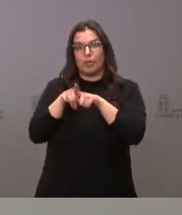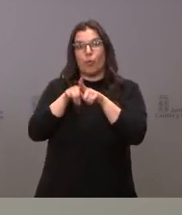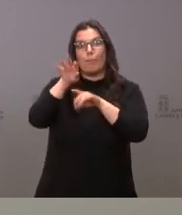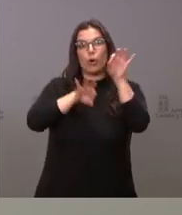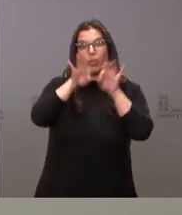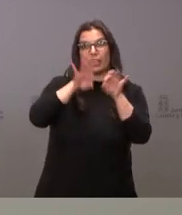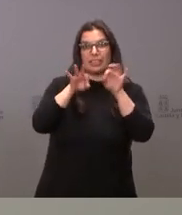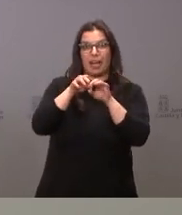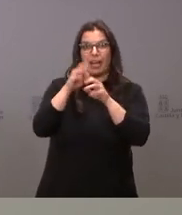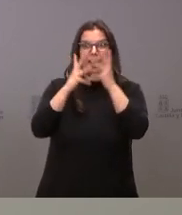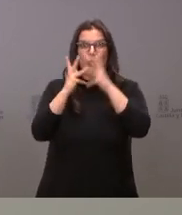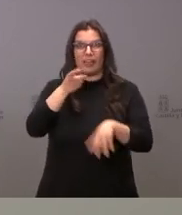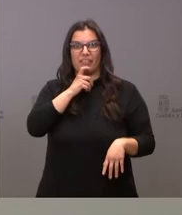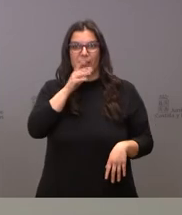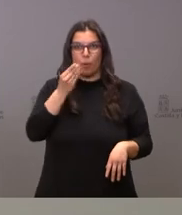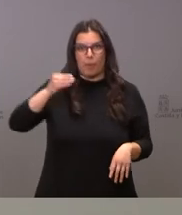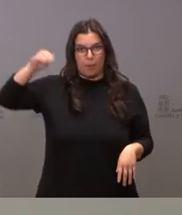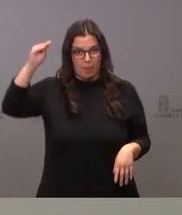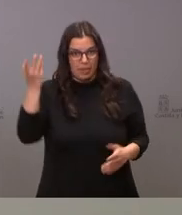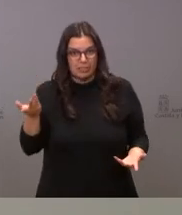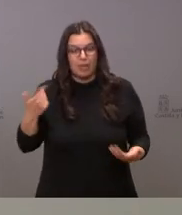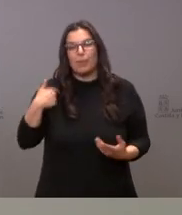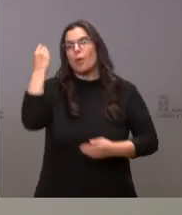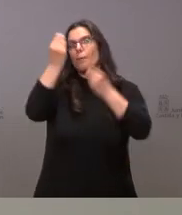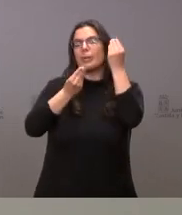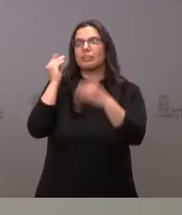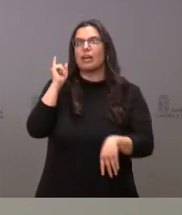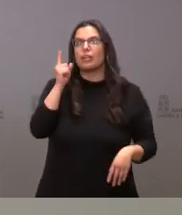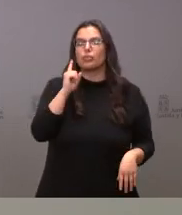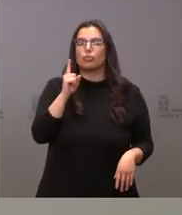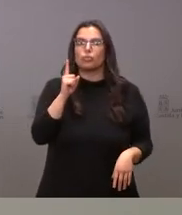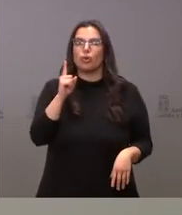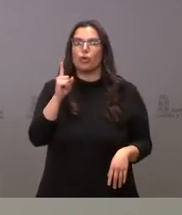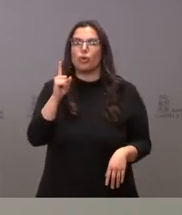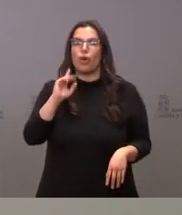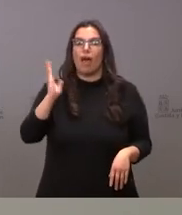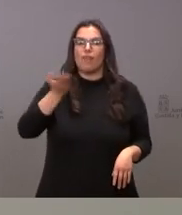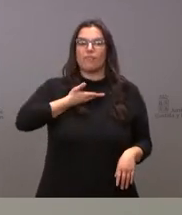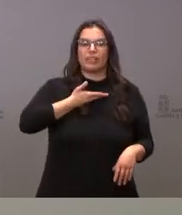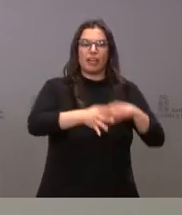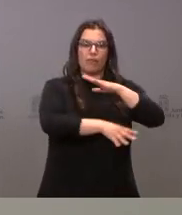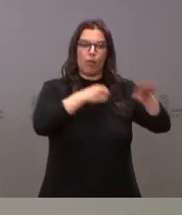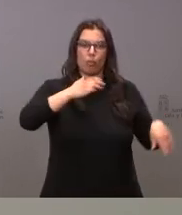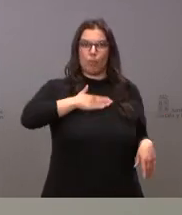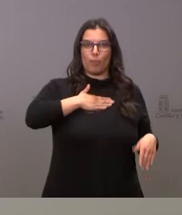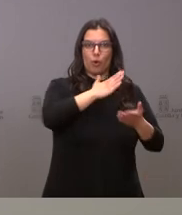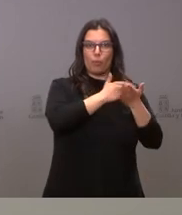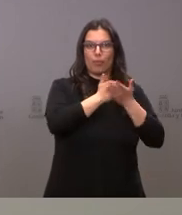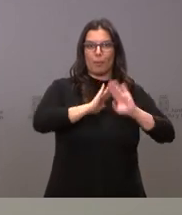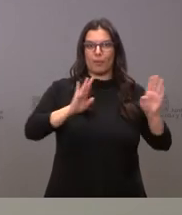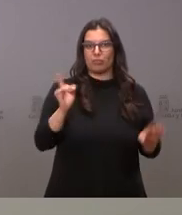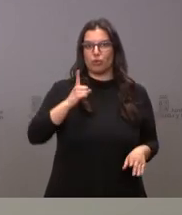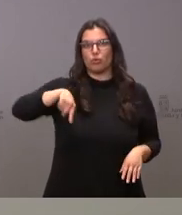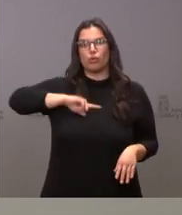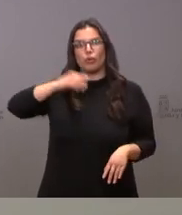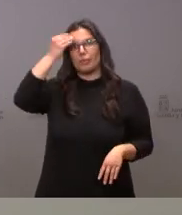el cálculo se hace más dificultoso pero aquí no hay que pensar solo en términos de lo que supone de impacto para las arcas de la comunidad autónoma estamos pensando en lo